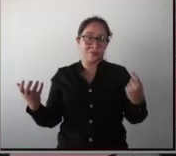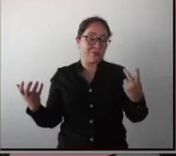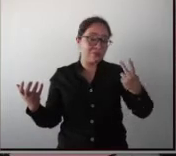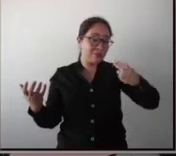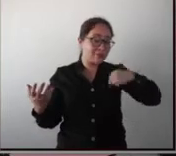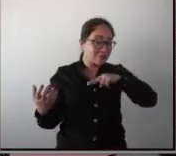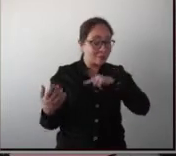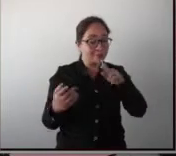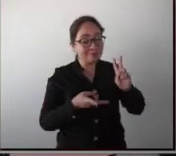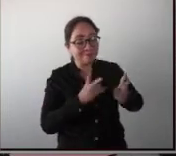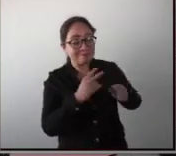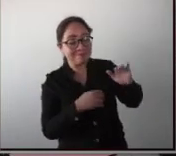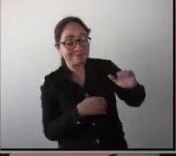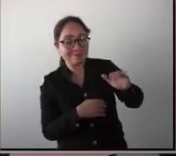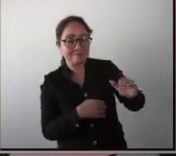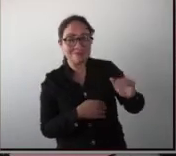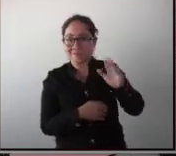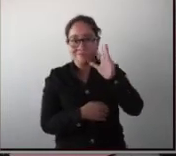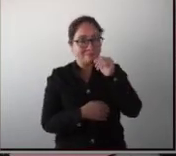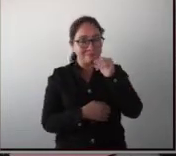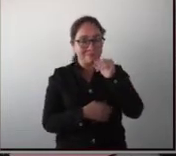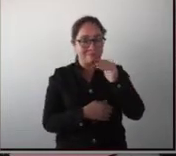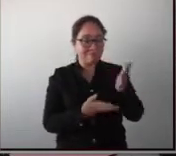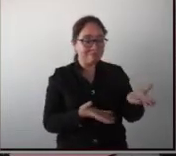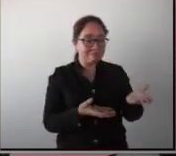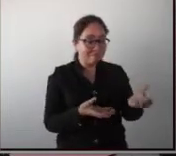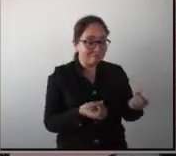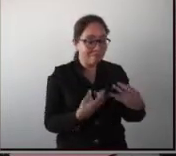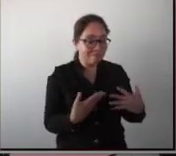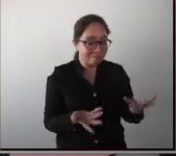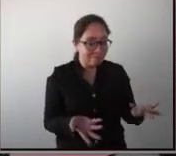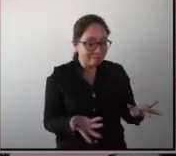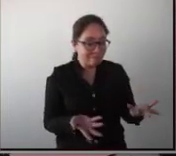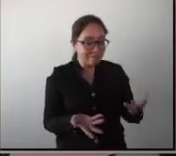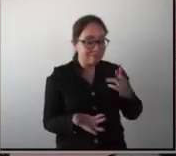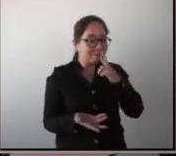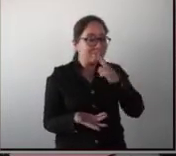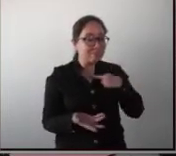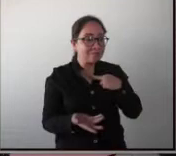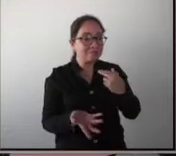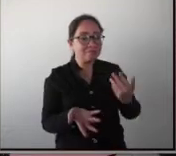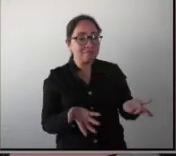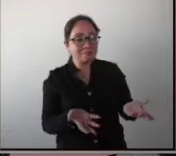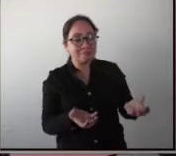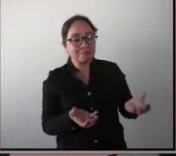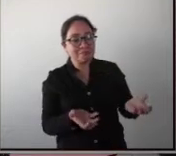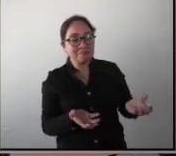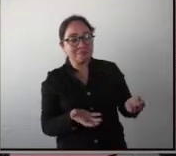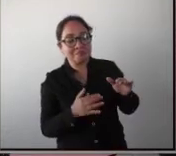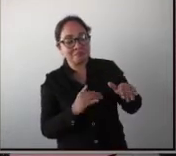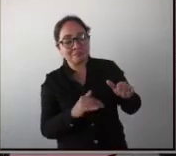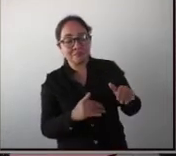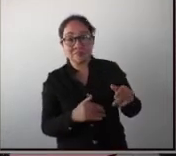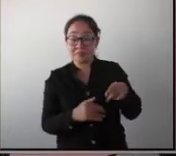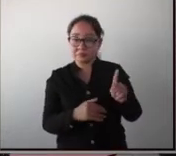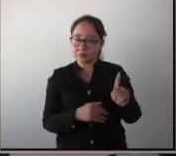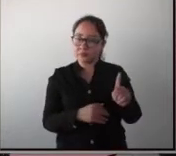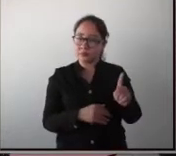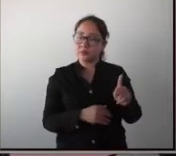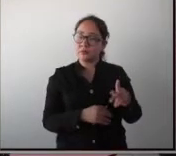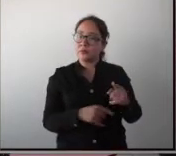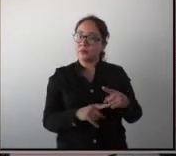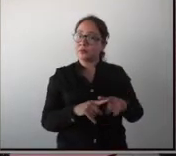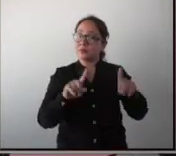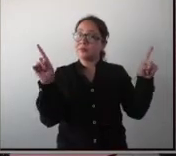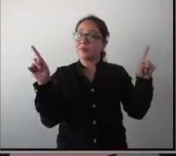platicar con el niño porque no nos... No responde. Pero lo que nos dimos cuenta es que